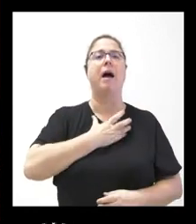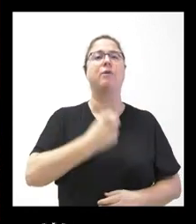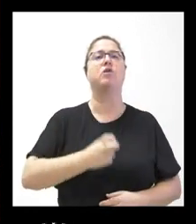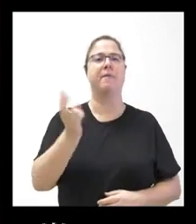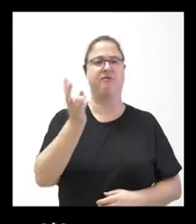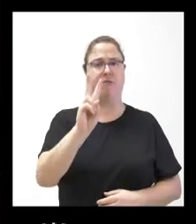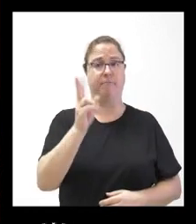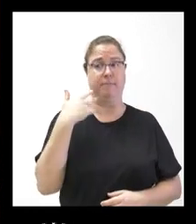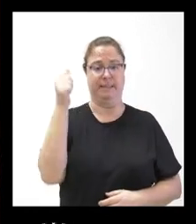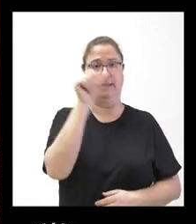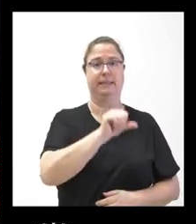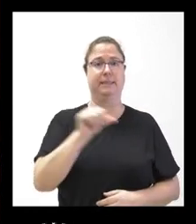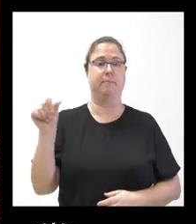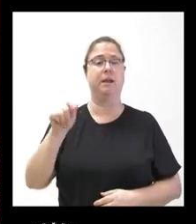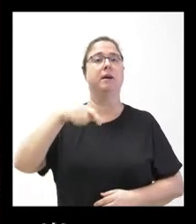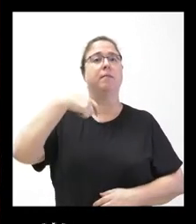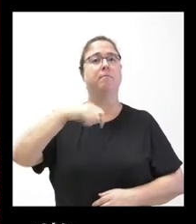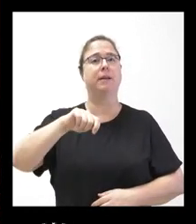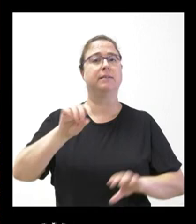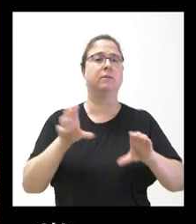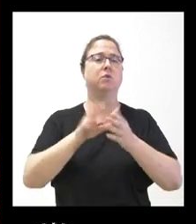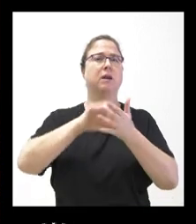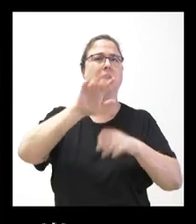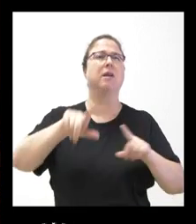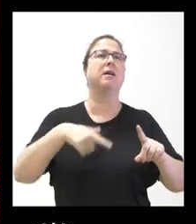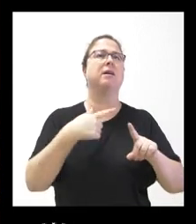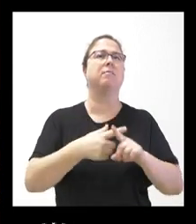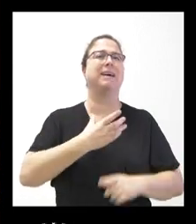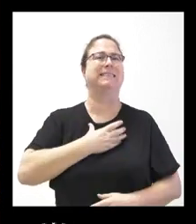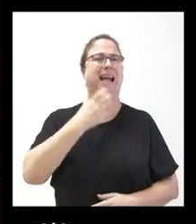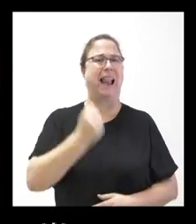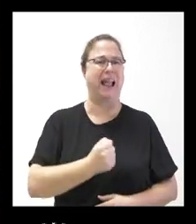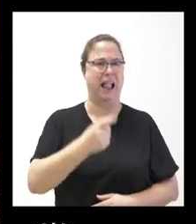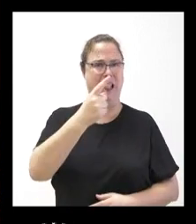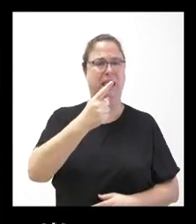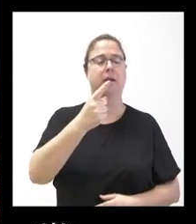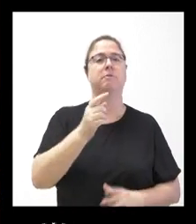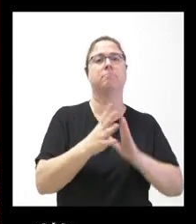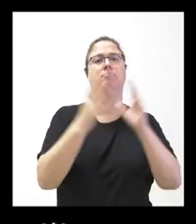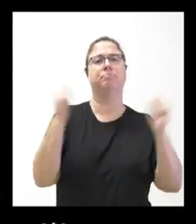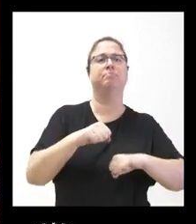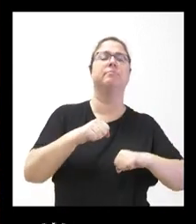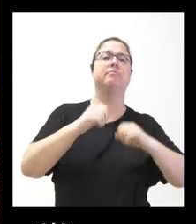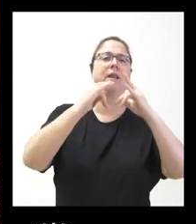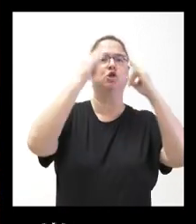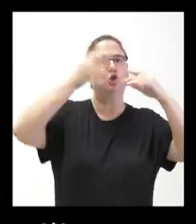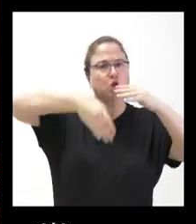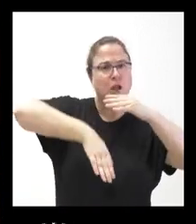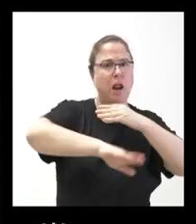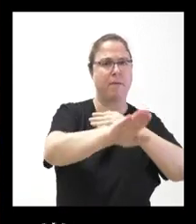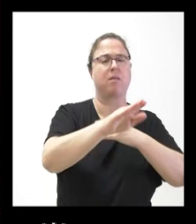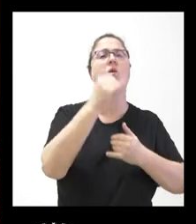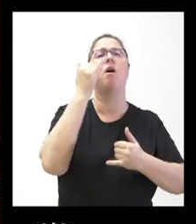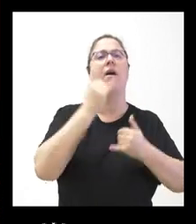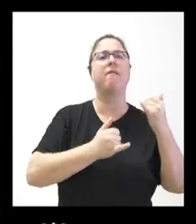Esta semana, el presidente de la Junta y el alcalde, Jesús Julio Carnero, se conjuraron para sacar adelante el soterramiento. El actual convenio de integración,